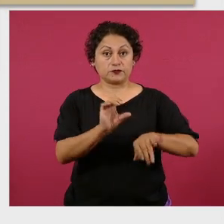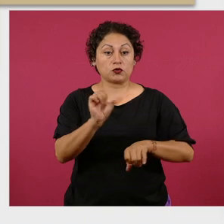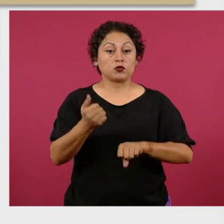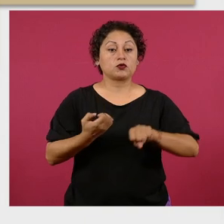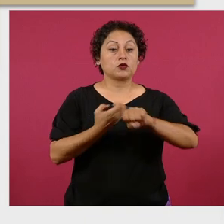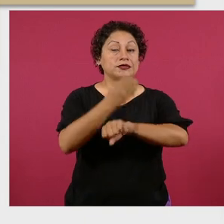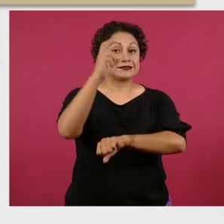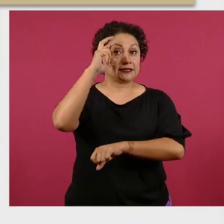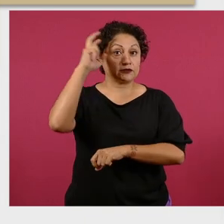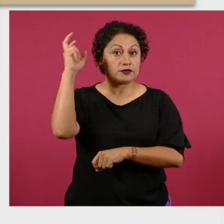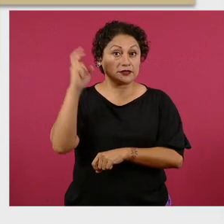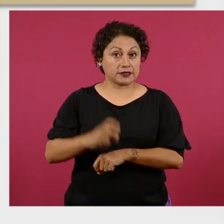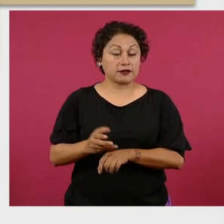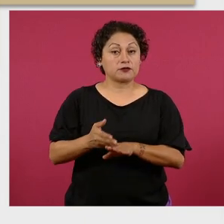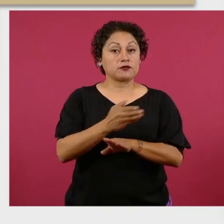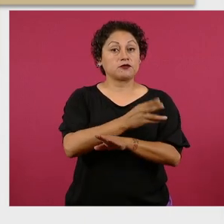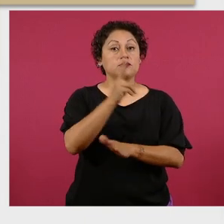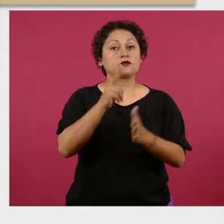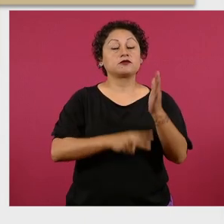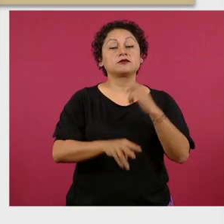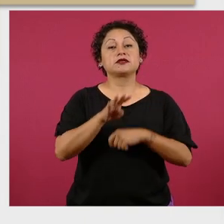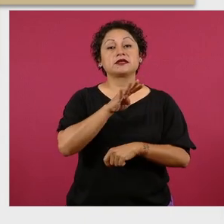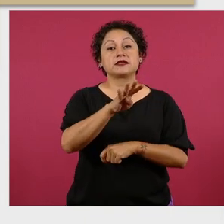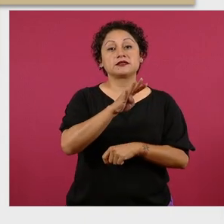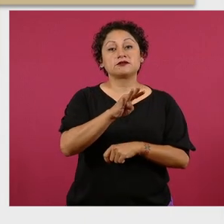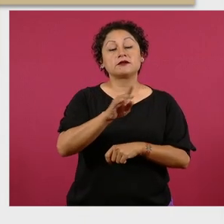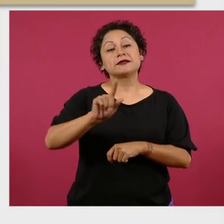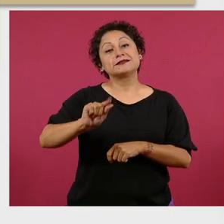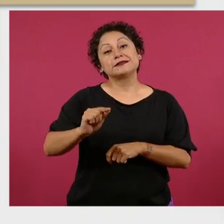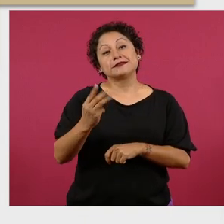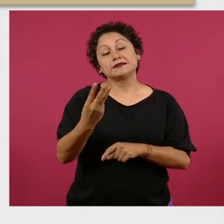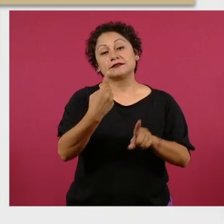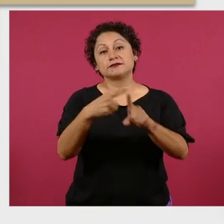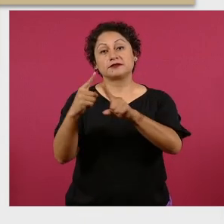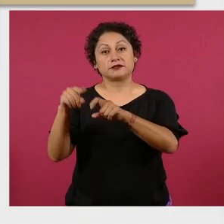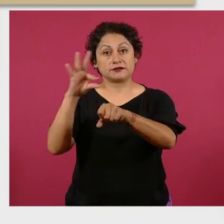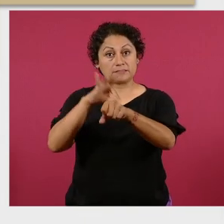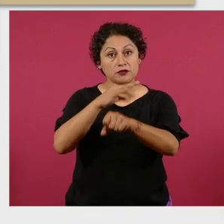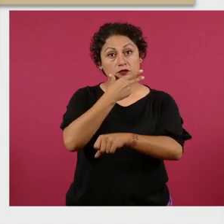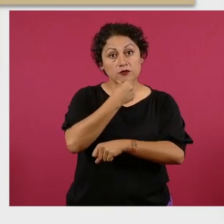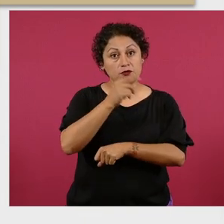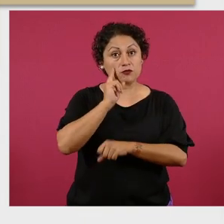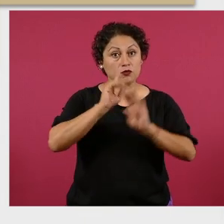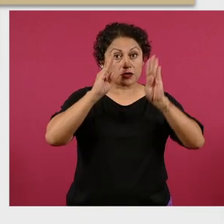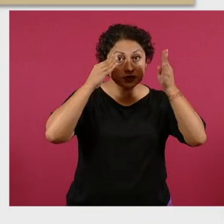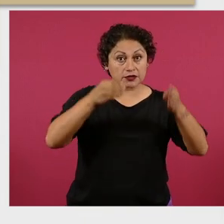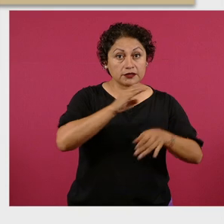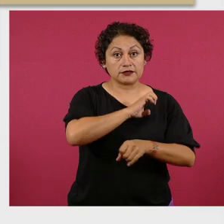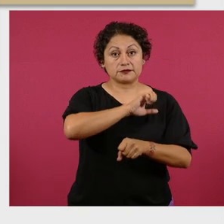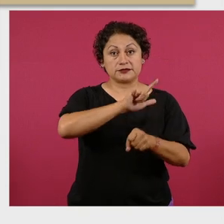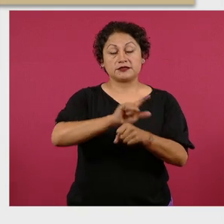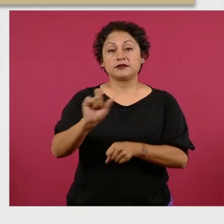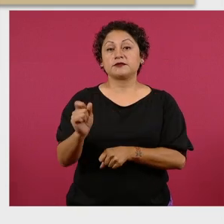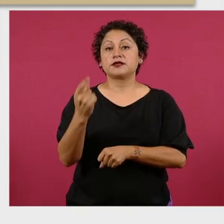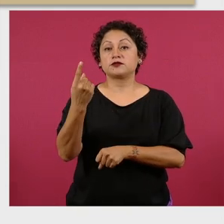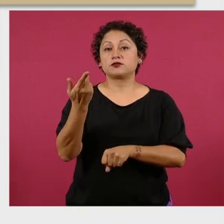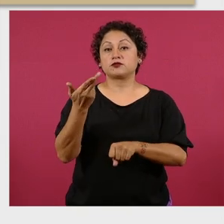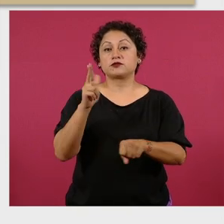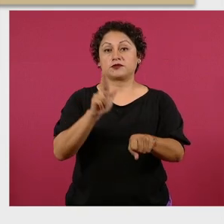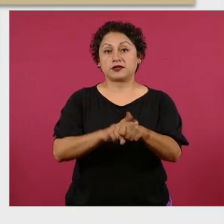2019 había 674 médicas y médicos especialistas atendiendo en 21 hospitales, para 2024